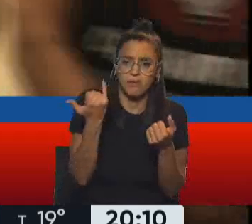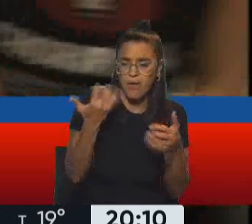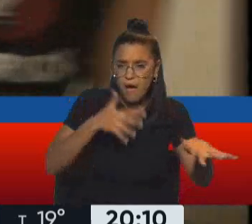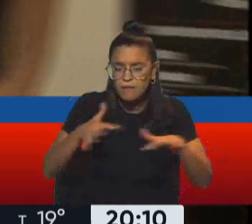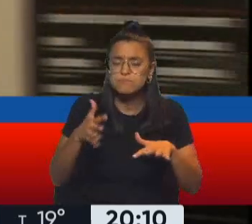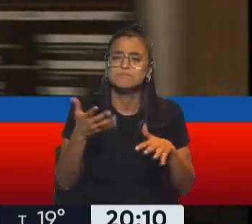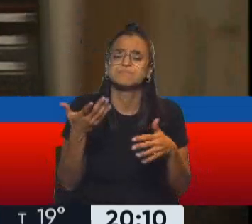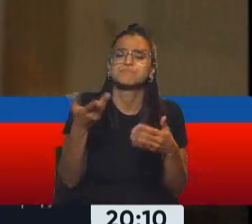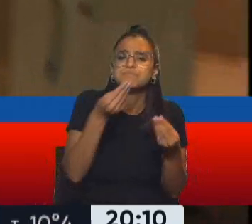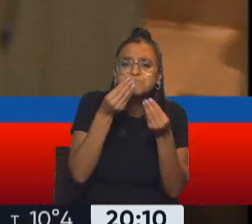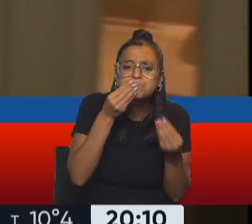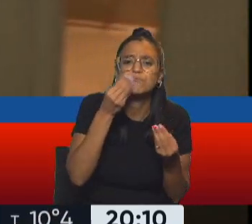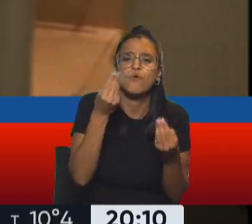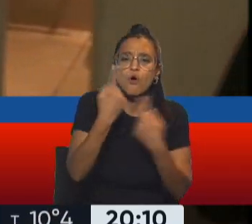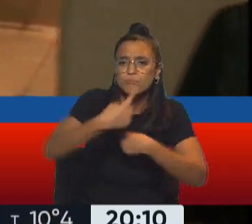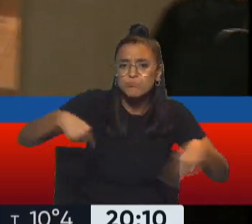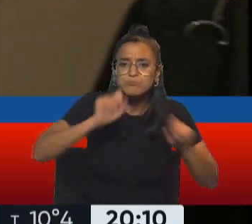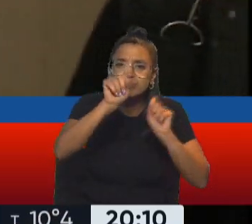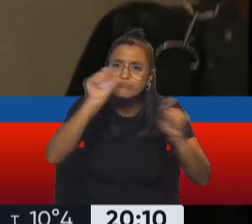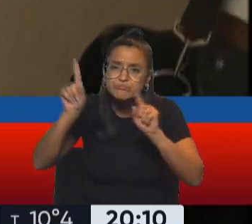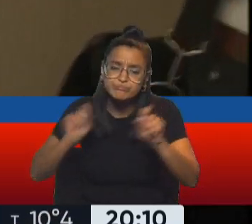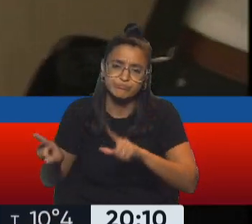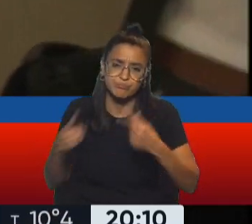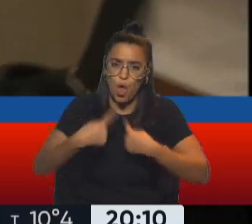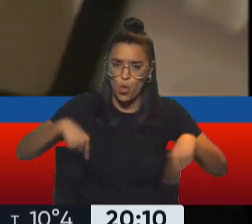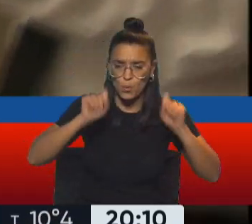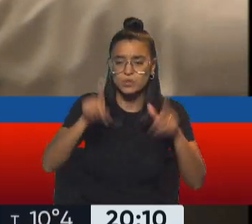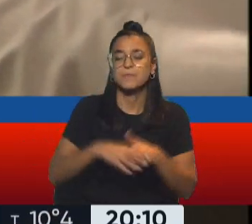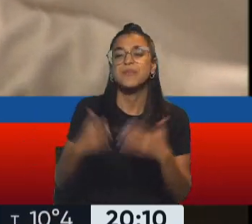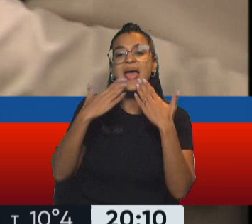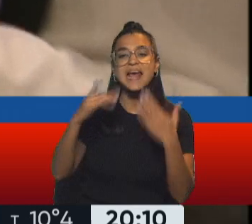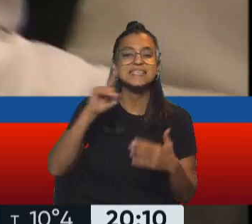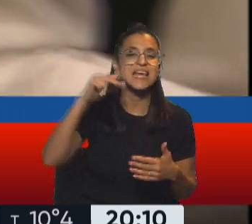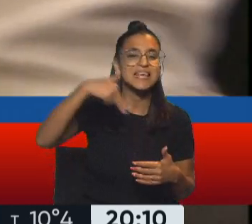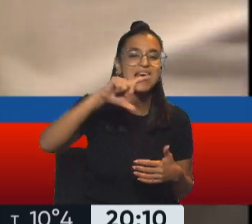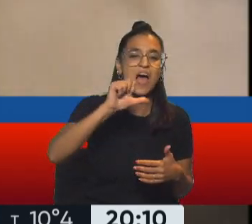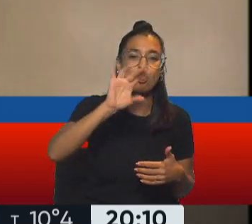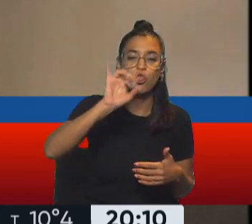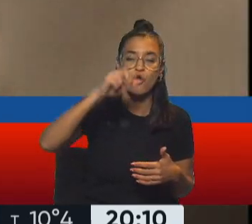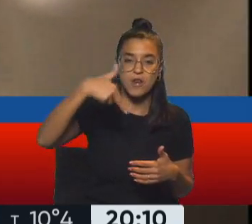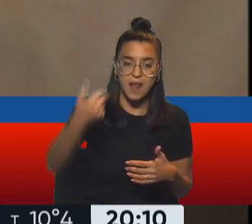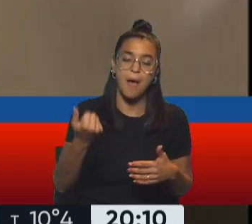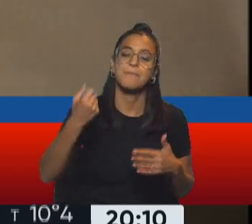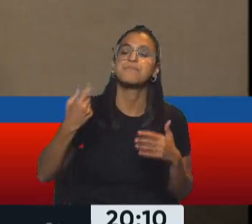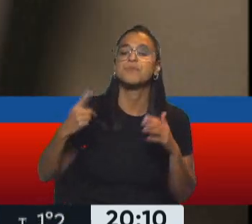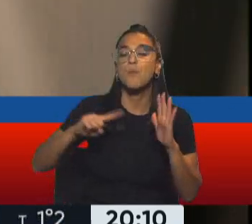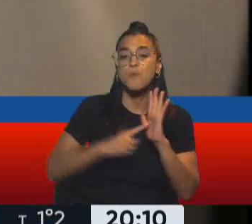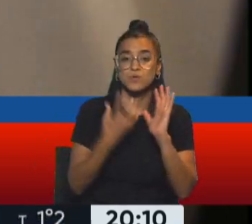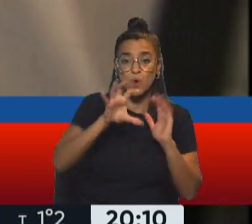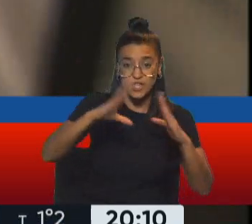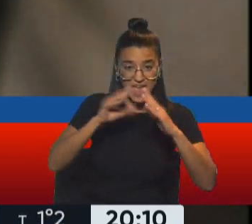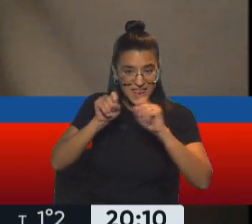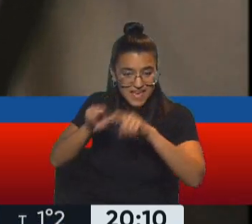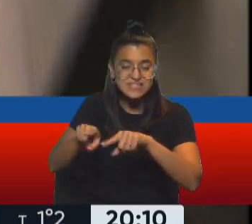degustaciones de productos regionales. Muy bien, muchas gracias Juan Diego Vincardona, director de la Casa de la Provincia de Buenos